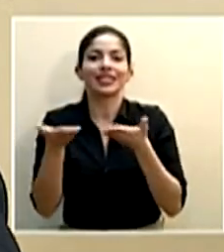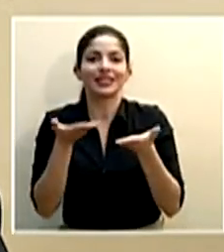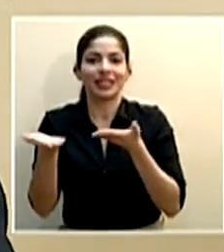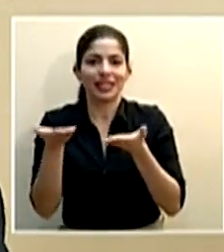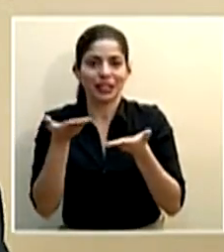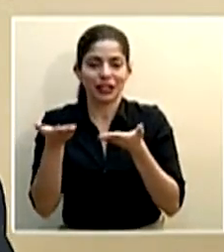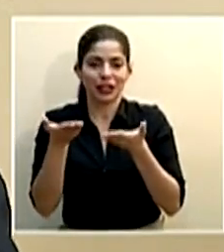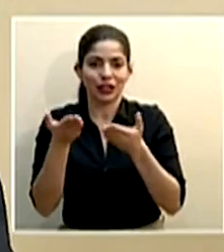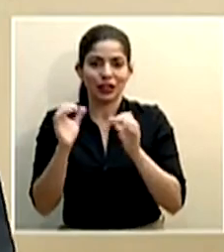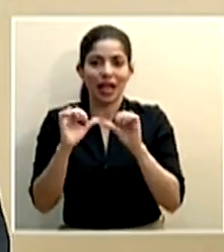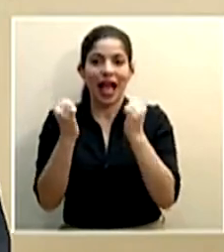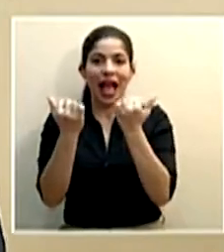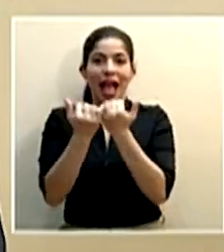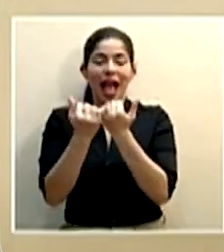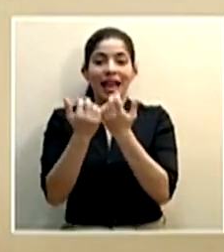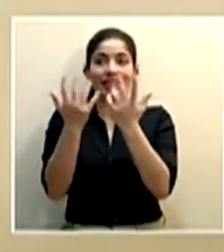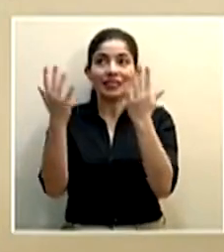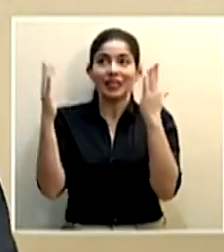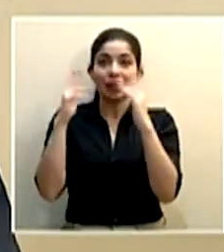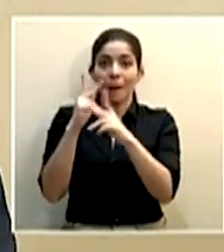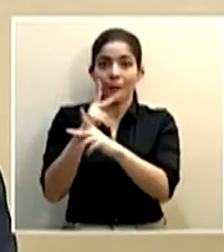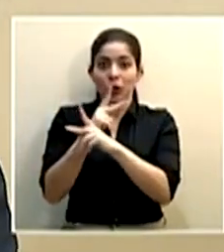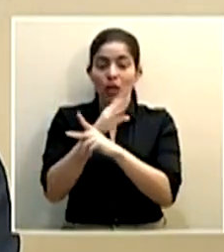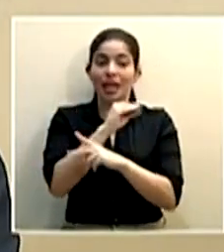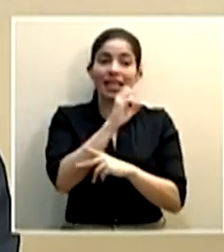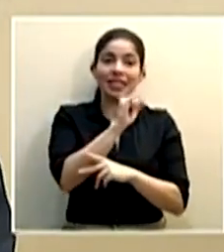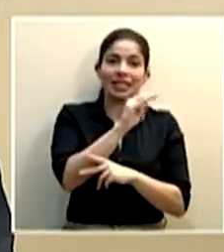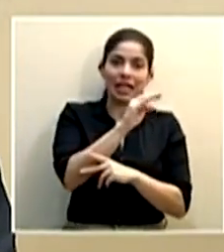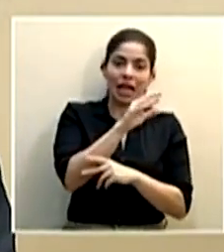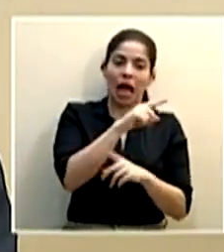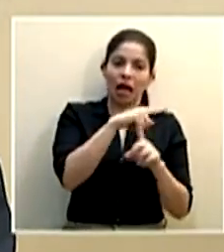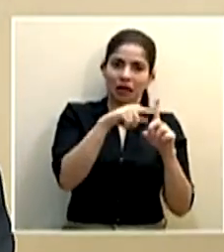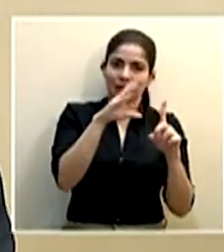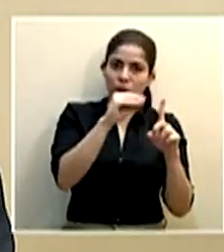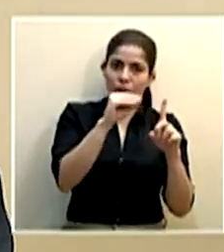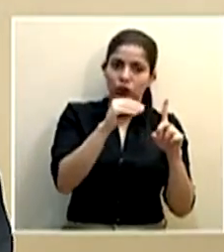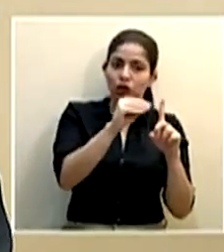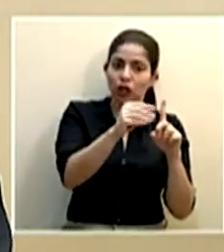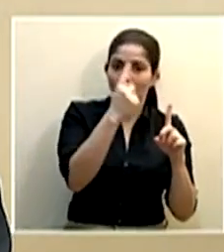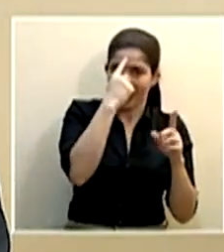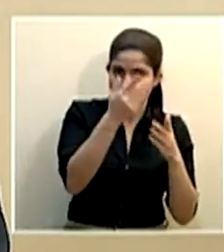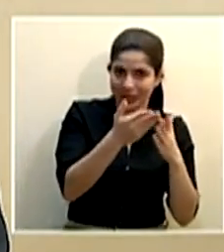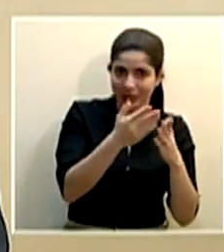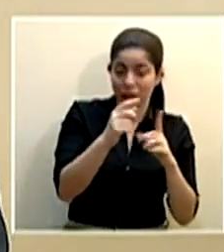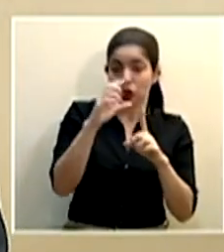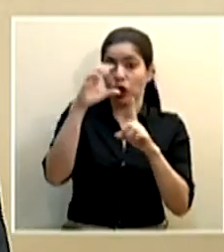dan las áreas inversas protegidas y el SINAC y el otro 50% son